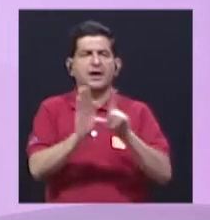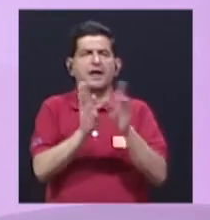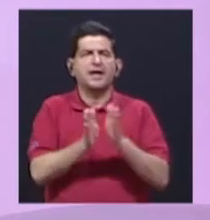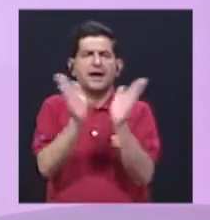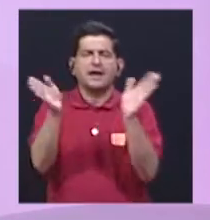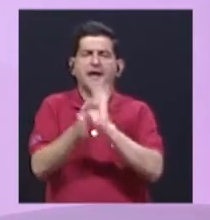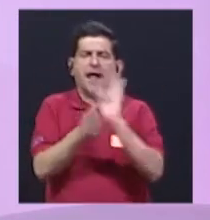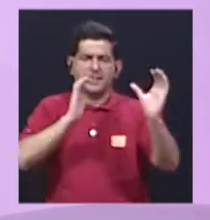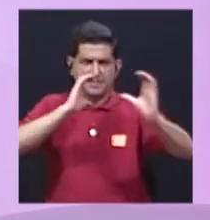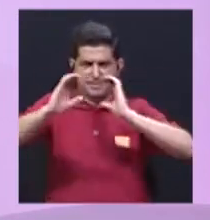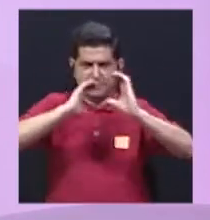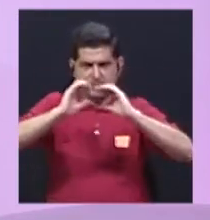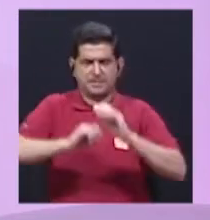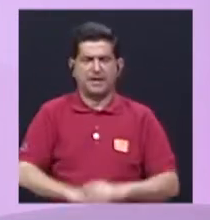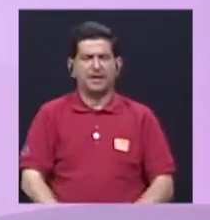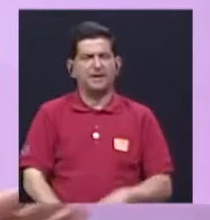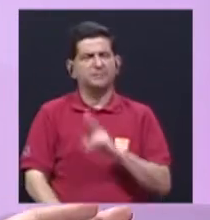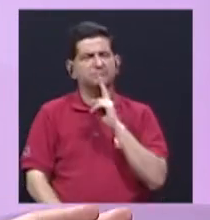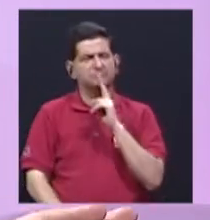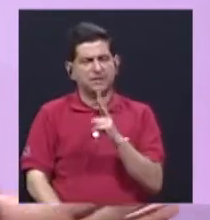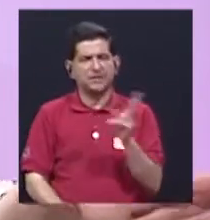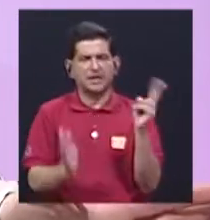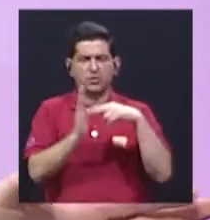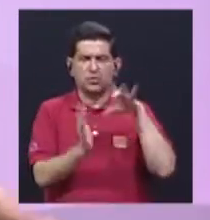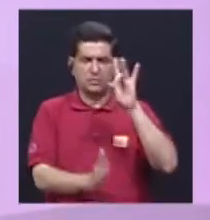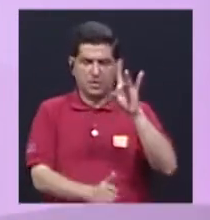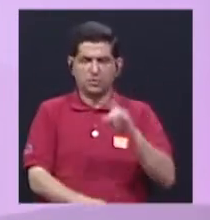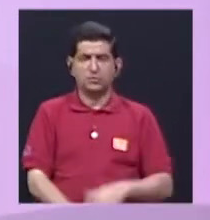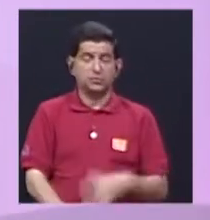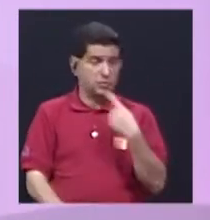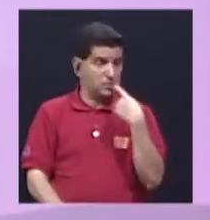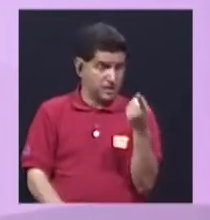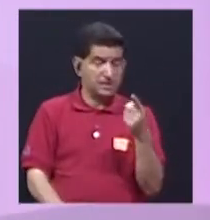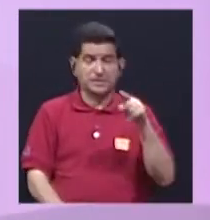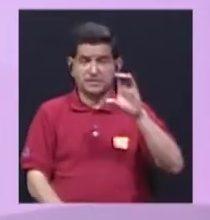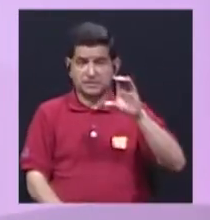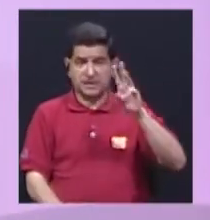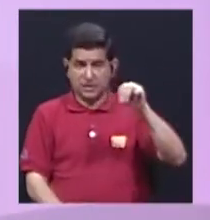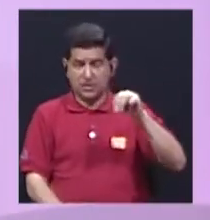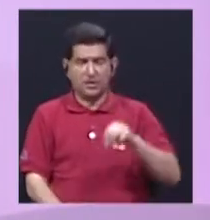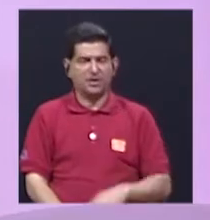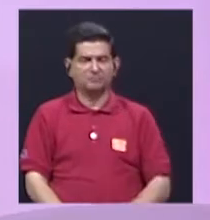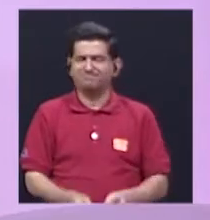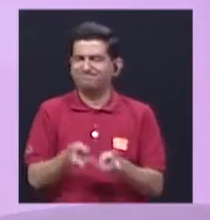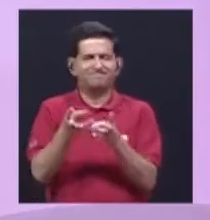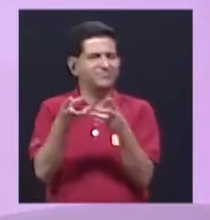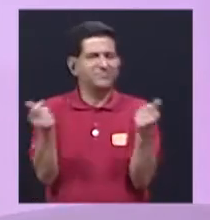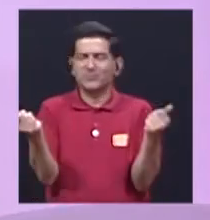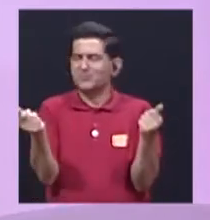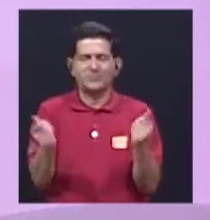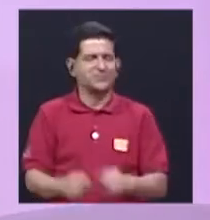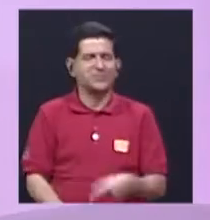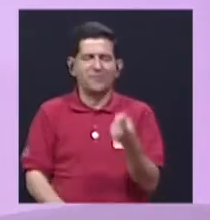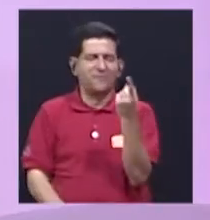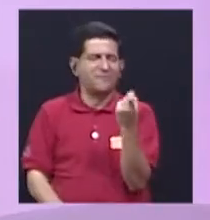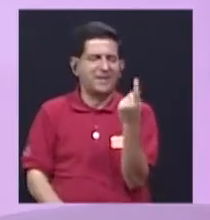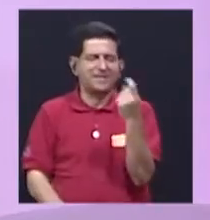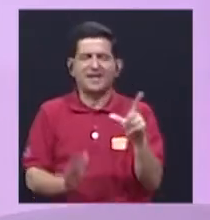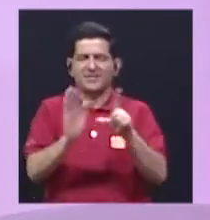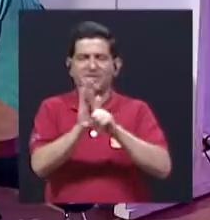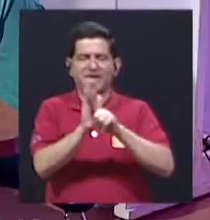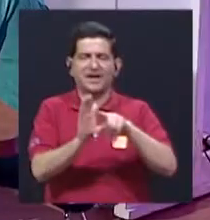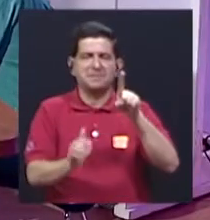Telecomunicaciones, realmente, la del 2008 que cita Catalina, realmente no vino a solventar ninguna de las carencias de la ley del